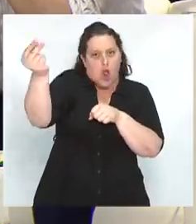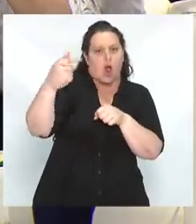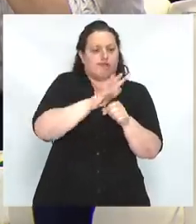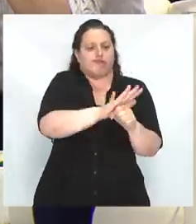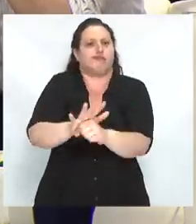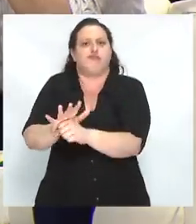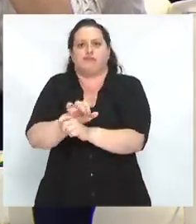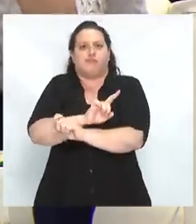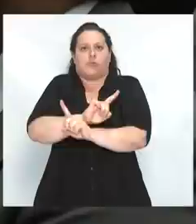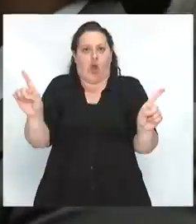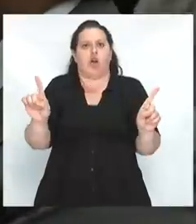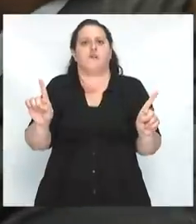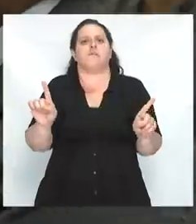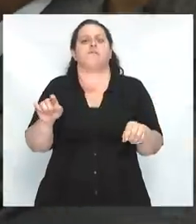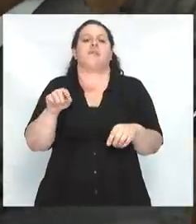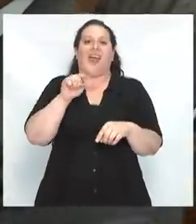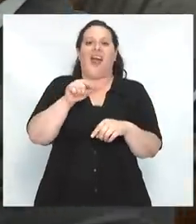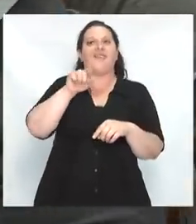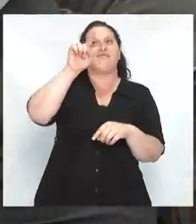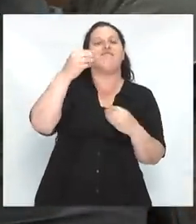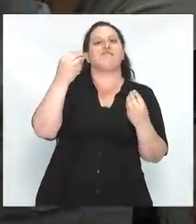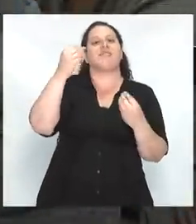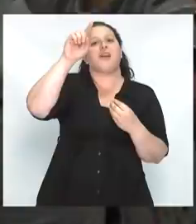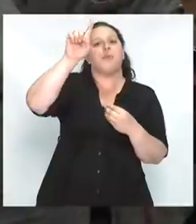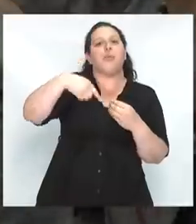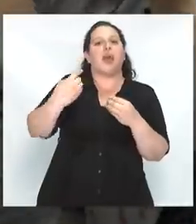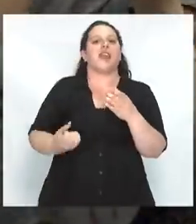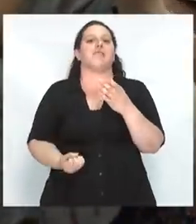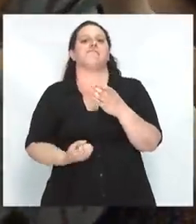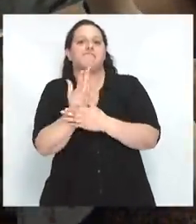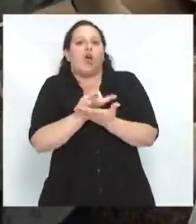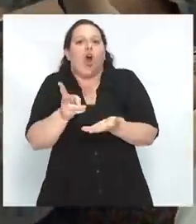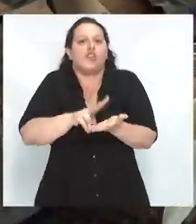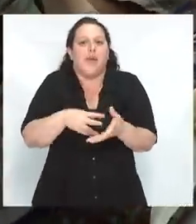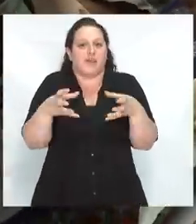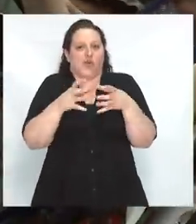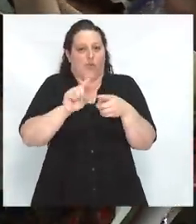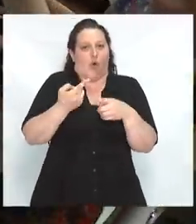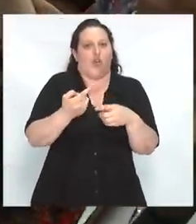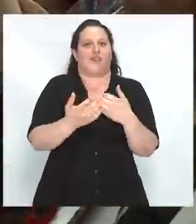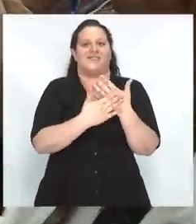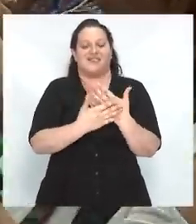una posibilidad de reconstruir ese espacio antaño llamado izquierda. Gracias.